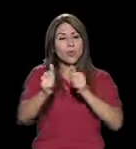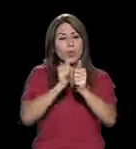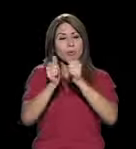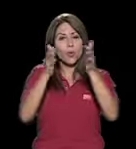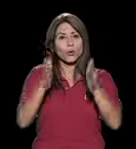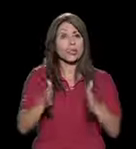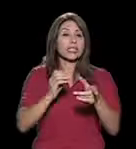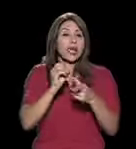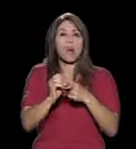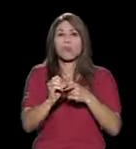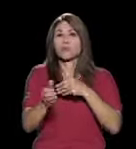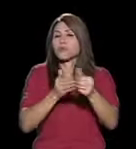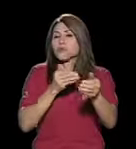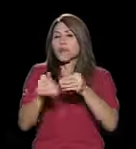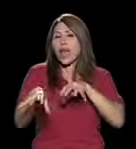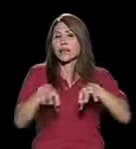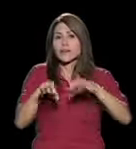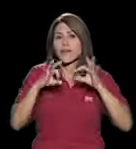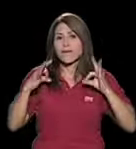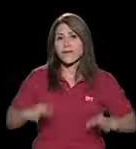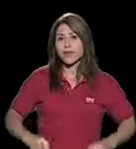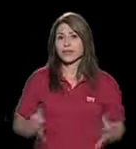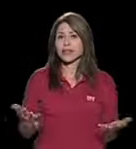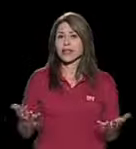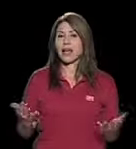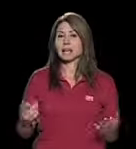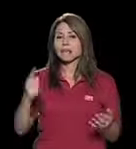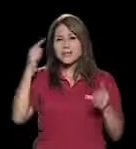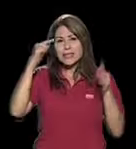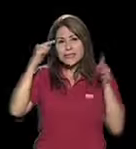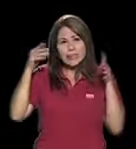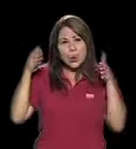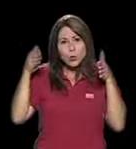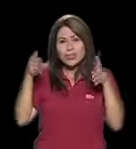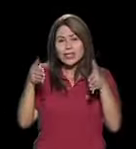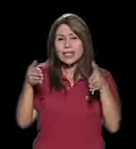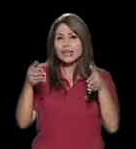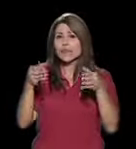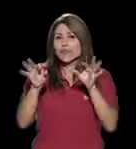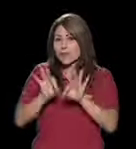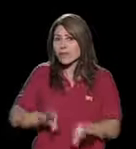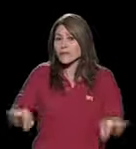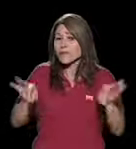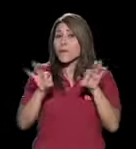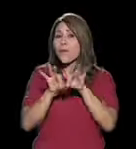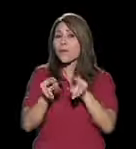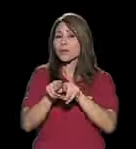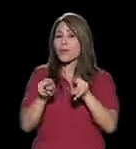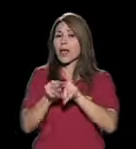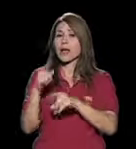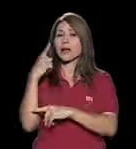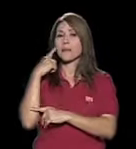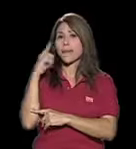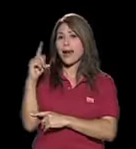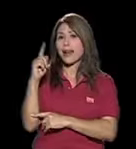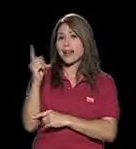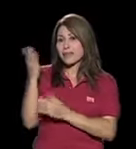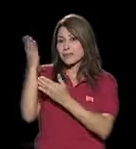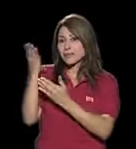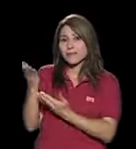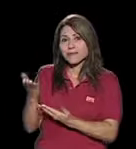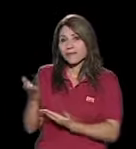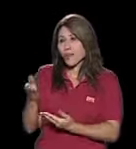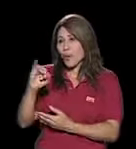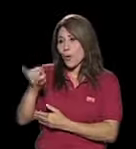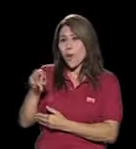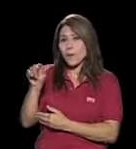practica una actividad física, esa concentración, qué tan importante es también para que